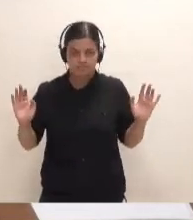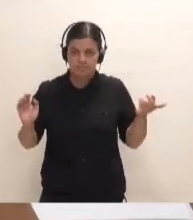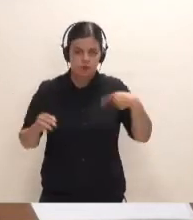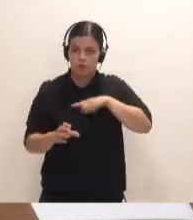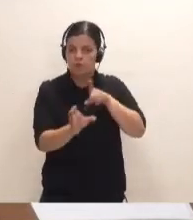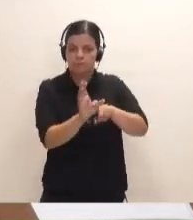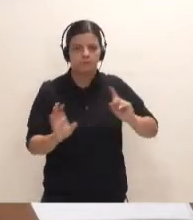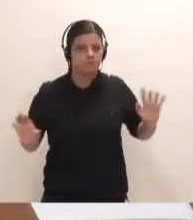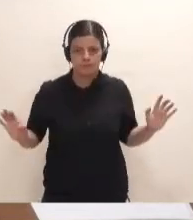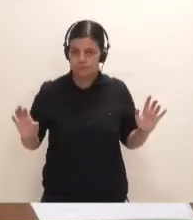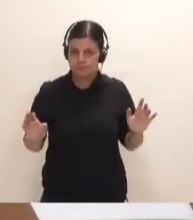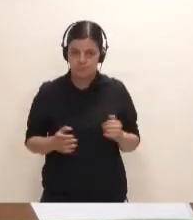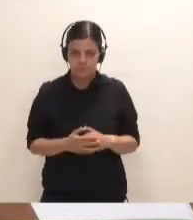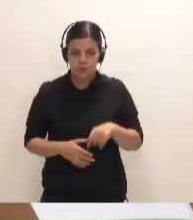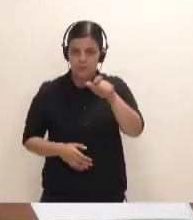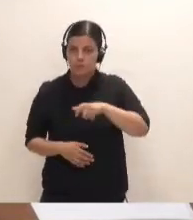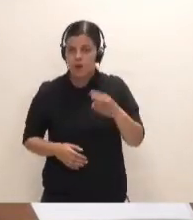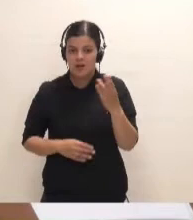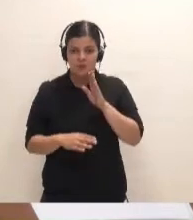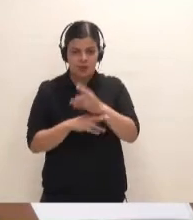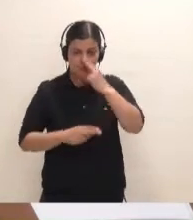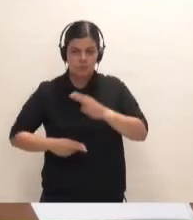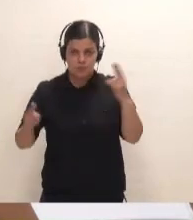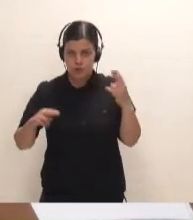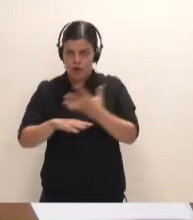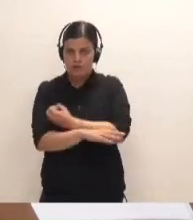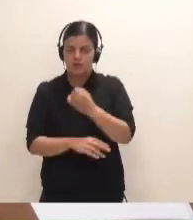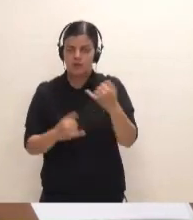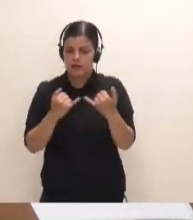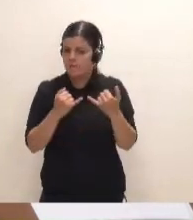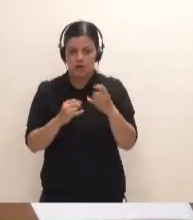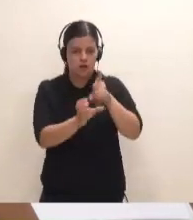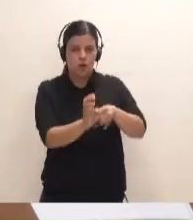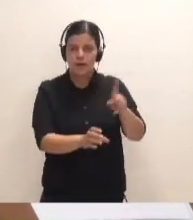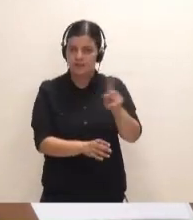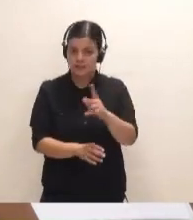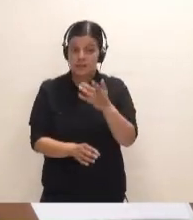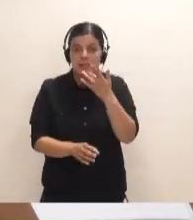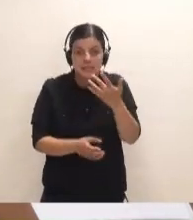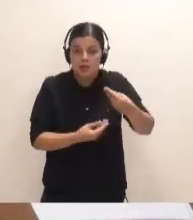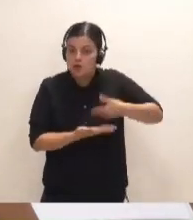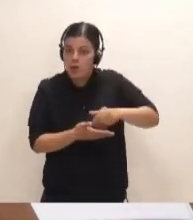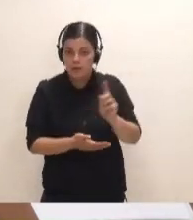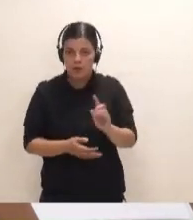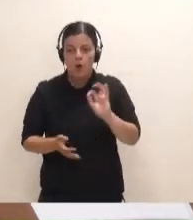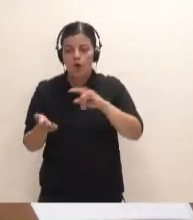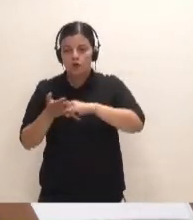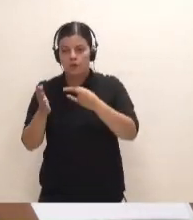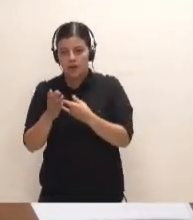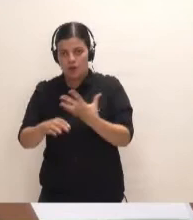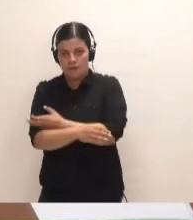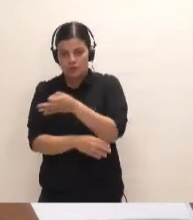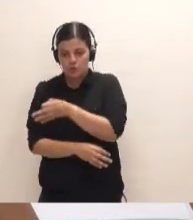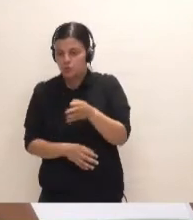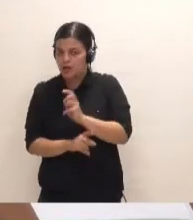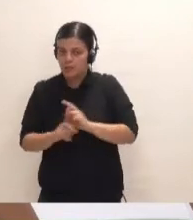evidentemente, ningún responsable público del Cabildo de Tenerife, ni tampoco preveemos que esté ningún técnico del Cabildo Insular, salvo que se nos